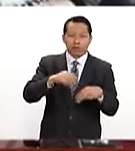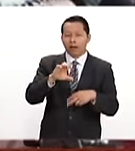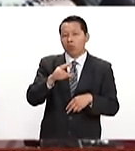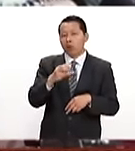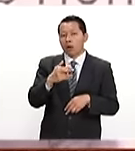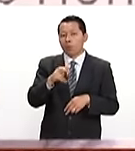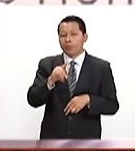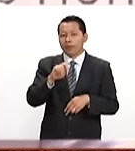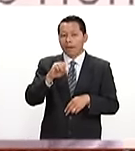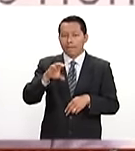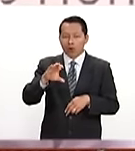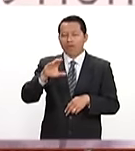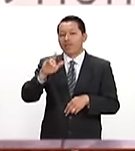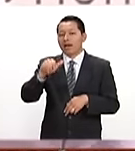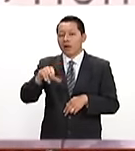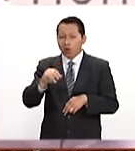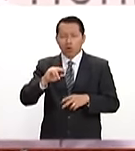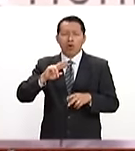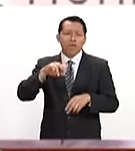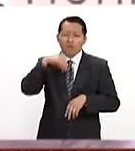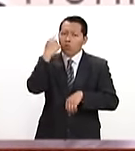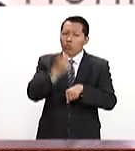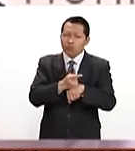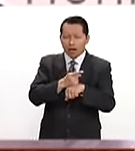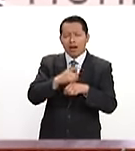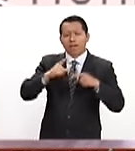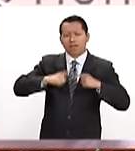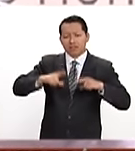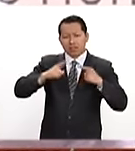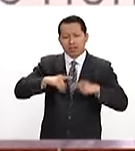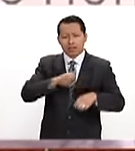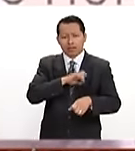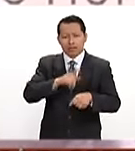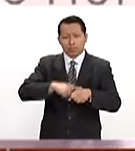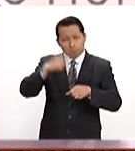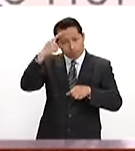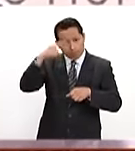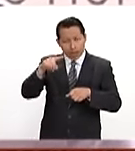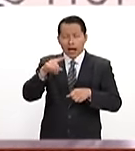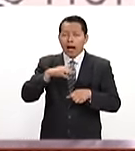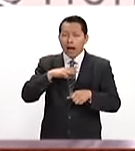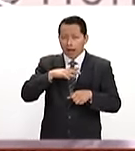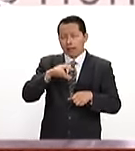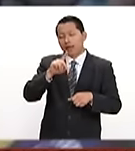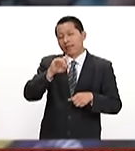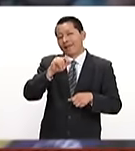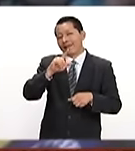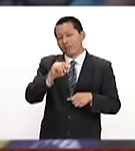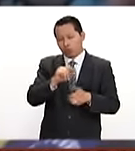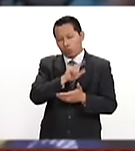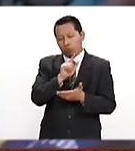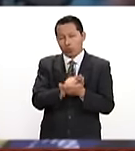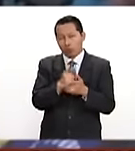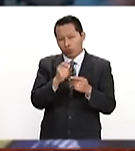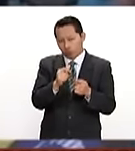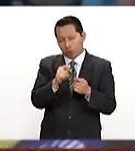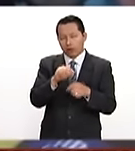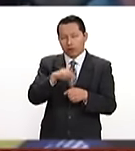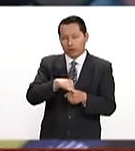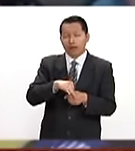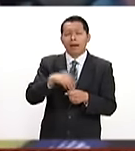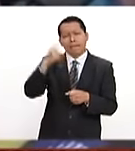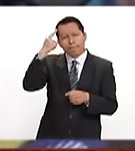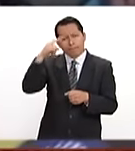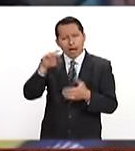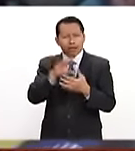Blanco se presentó de manera voluntaria ante la Fiscalía Especializada para la Atención de Delitos Electorales para rendir su declaración en